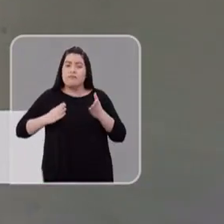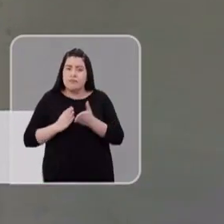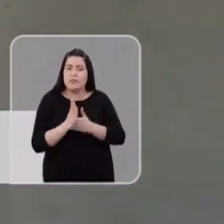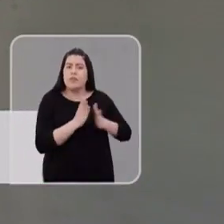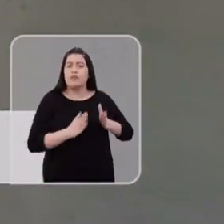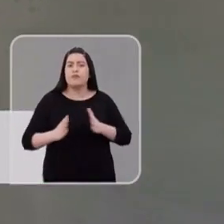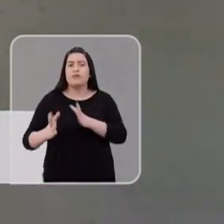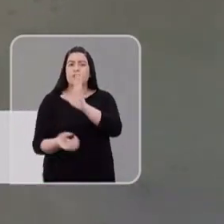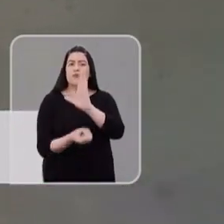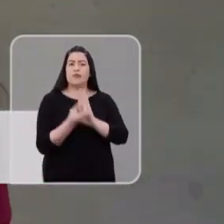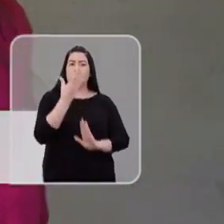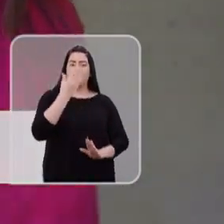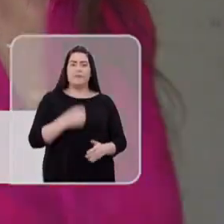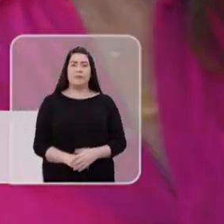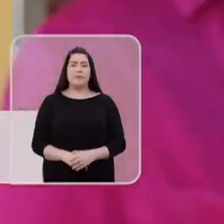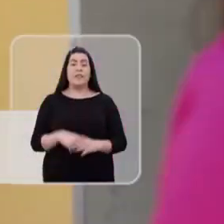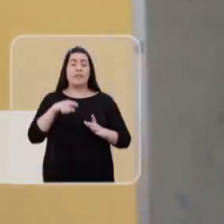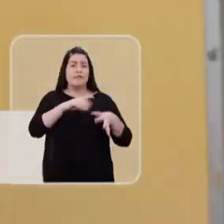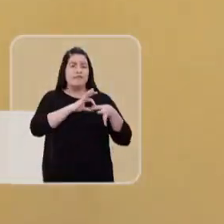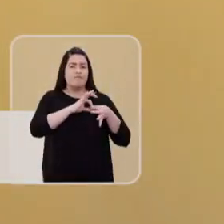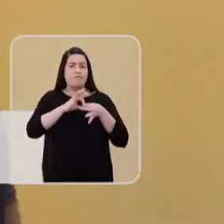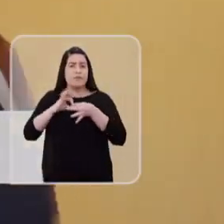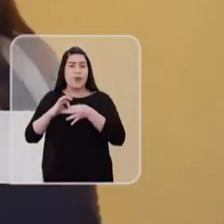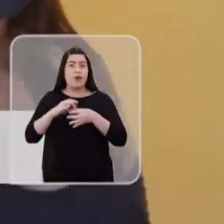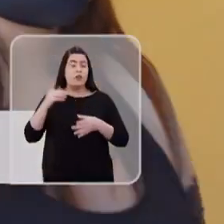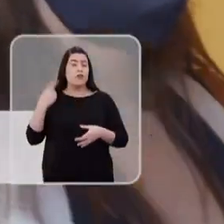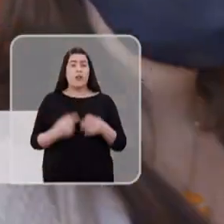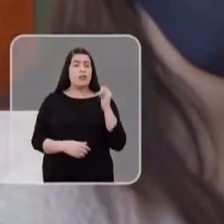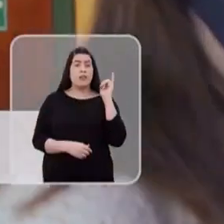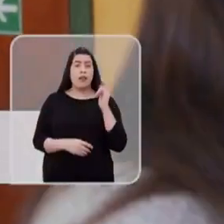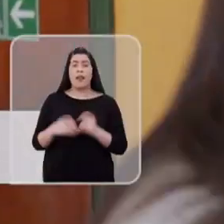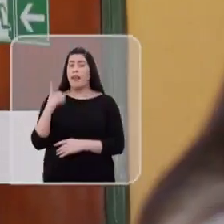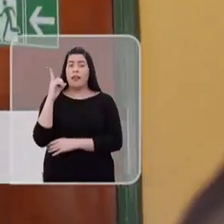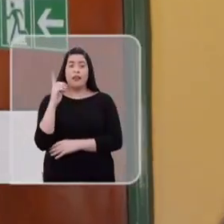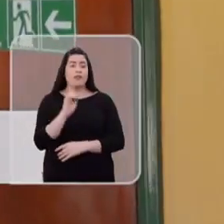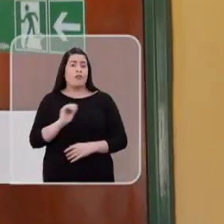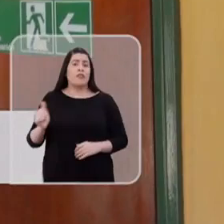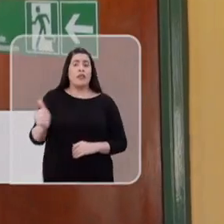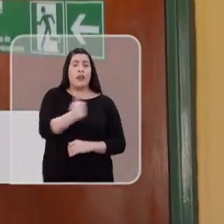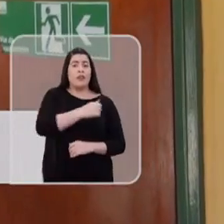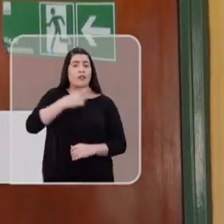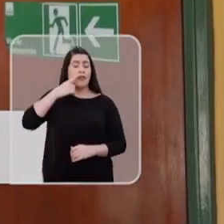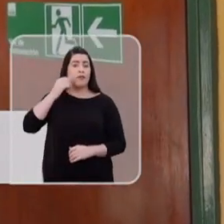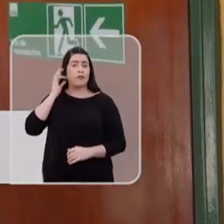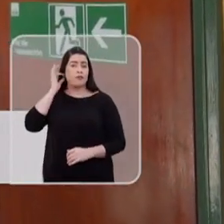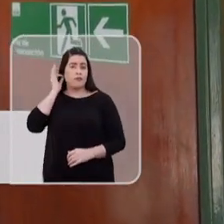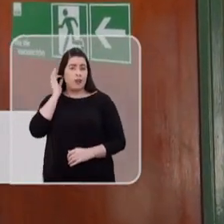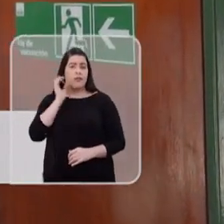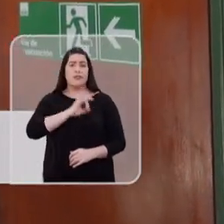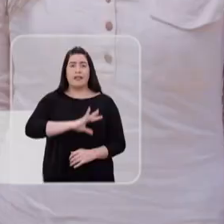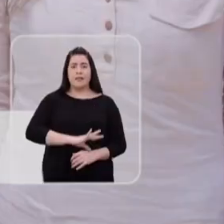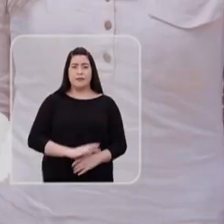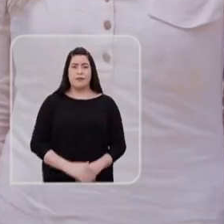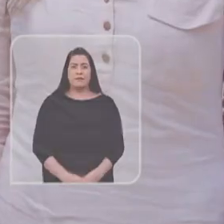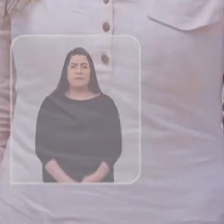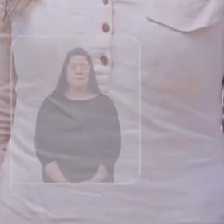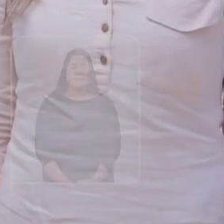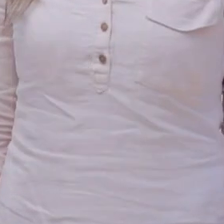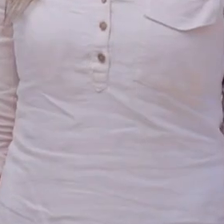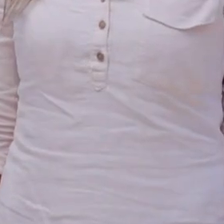vacío, emprendamos un nuevo rumbo. Esta causa no es de izquierdas ni de derechas. Es de todas y todos los chilenos.